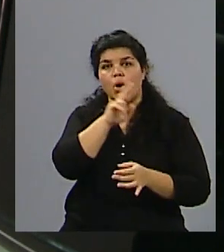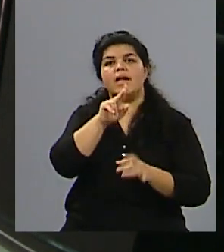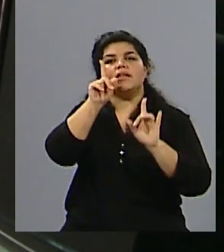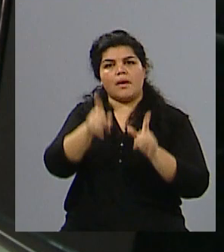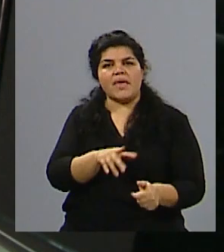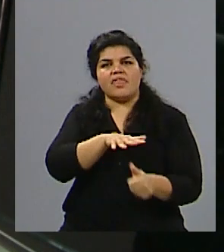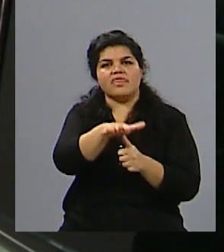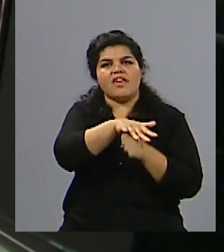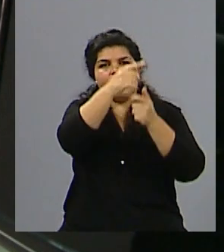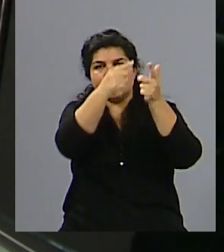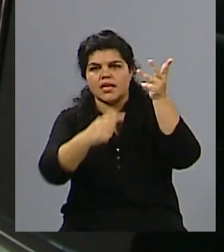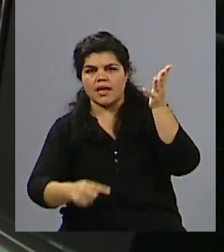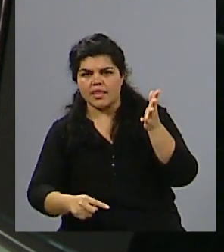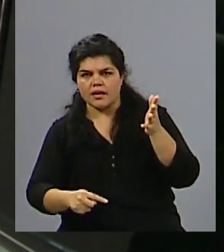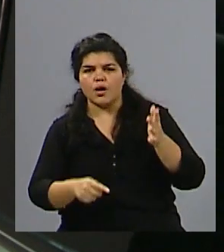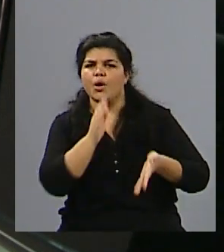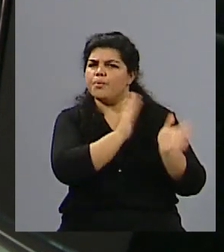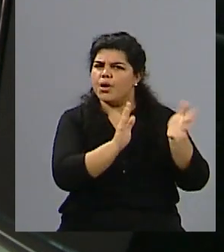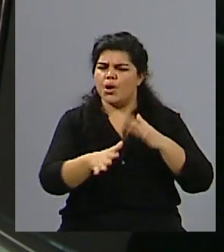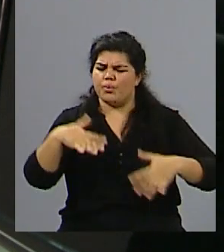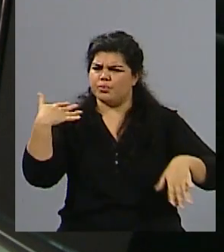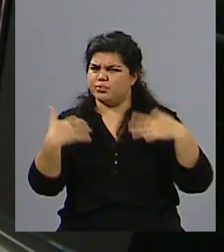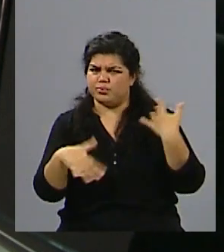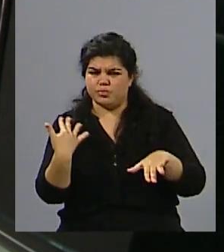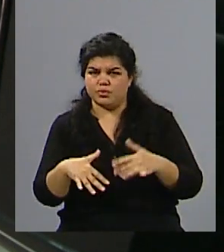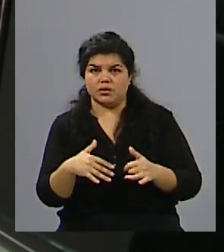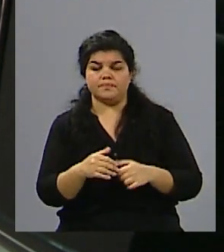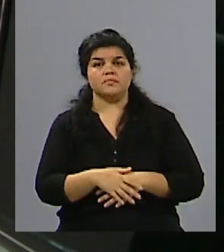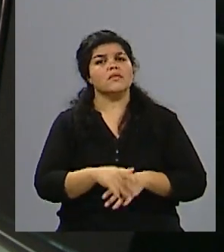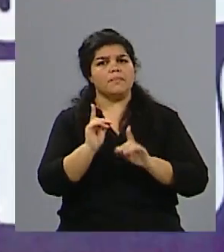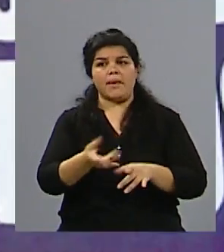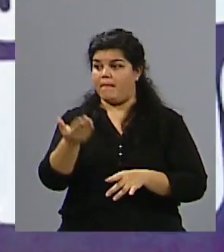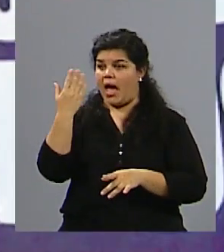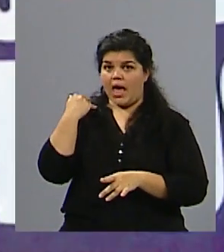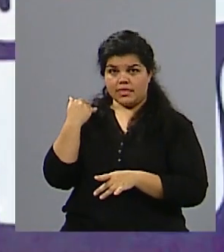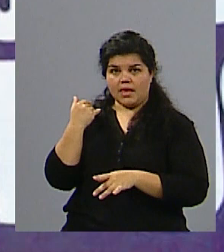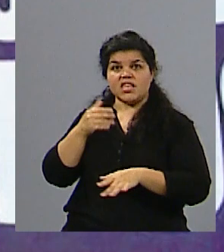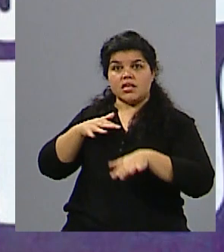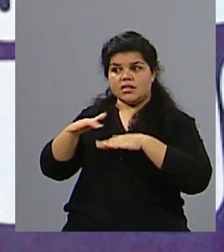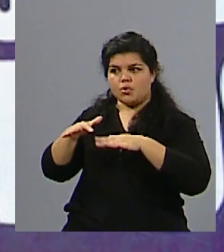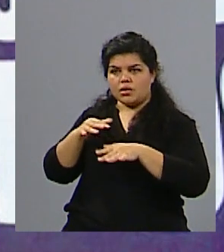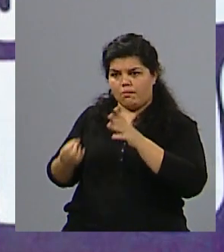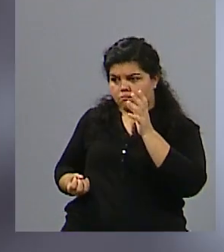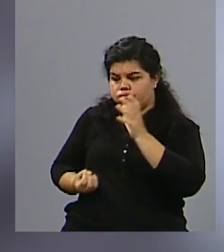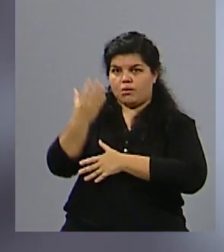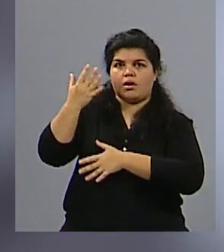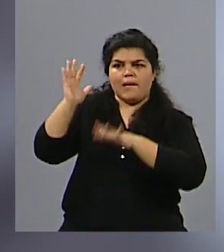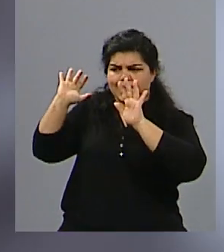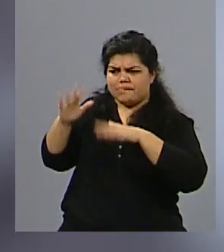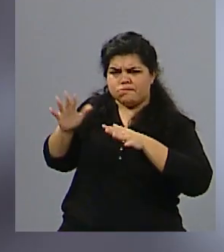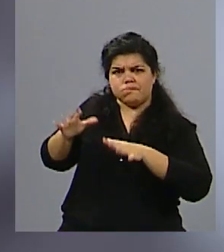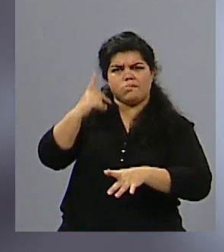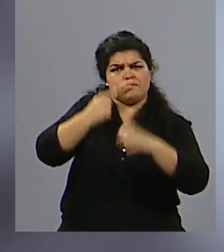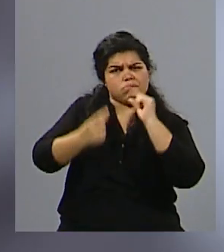evento masivo fue muy importante para que tomara relevancia social el tema, pero hoy no podemos flaquear en el